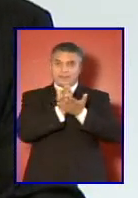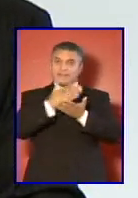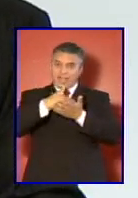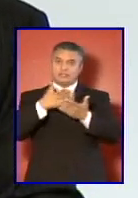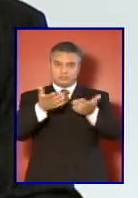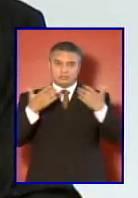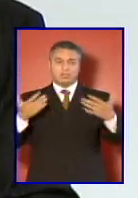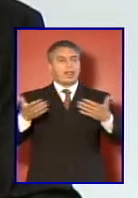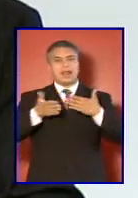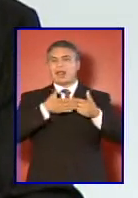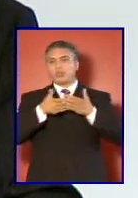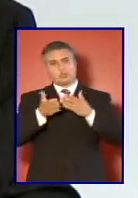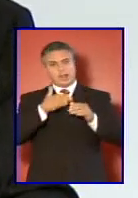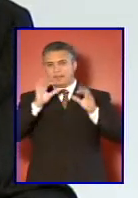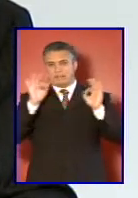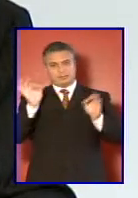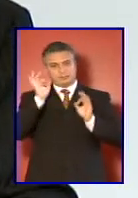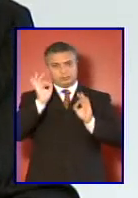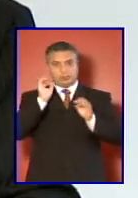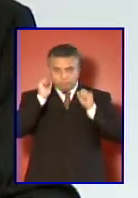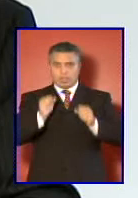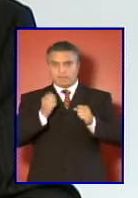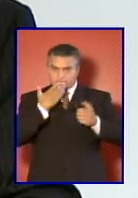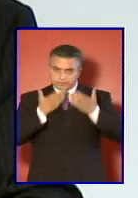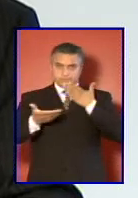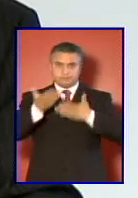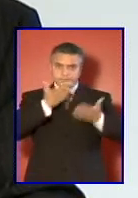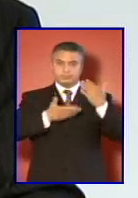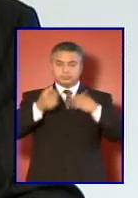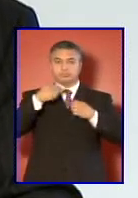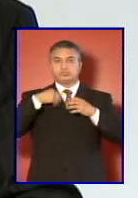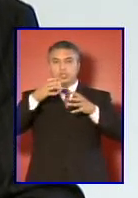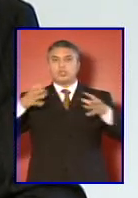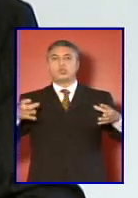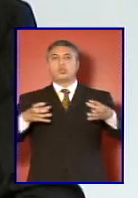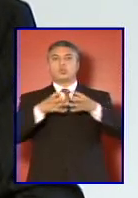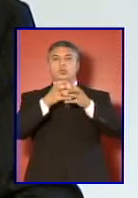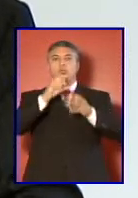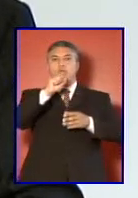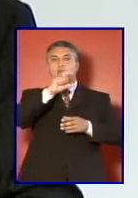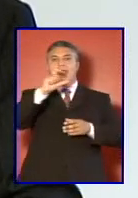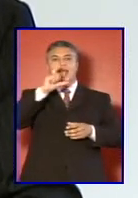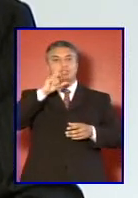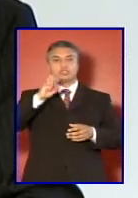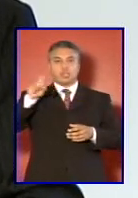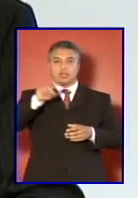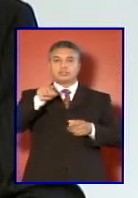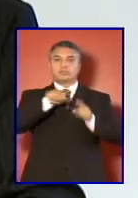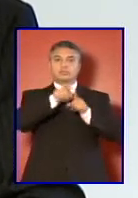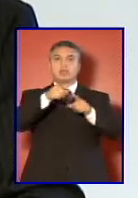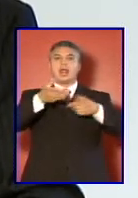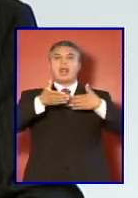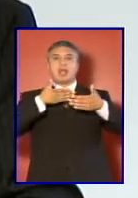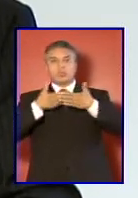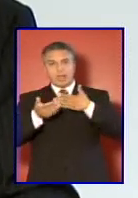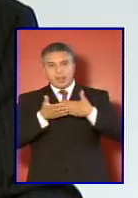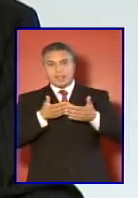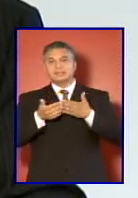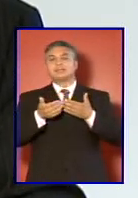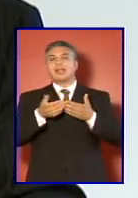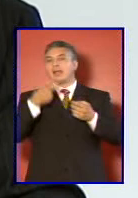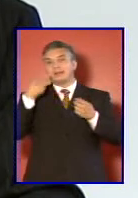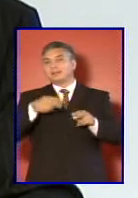naturalmente en lo que es esencial podríamos discutirlo pero hay un conjunto de acciones que por su naturaleza son